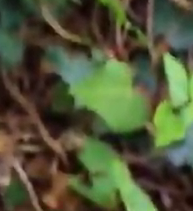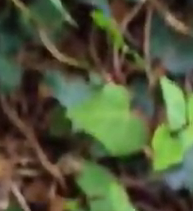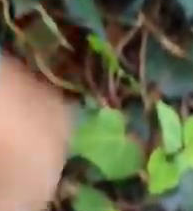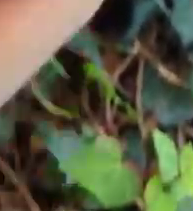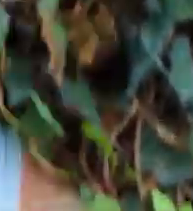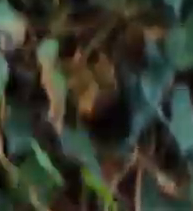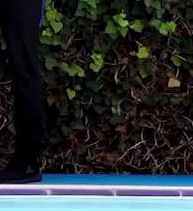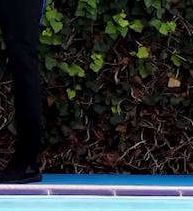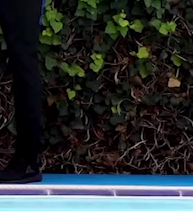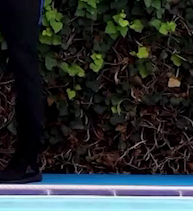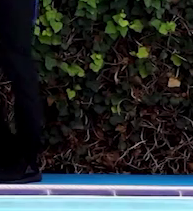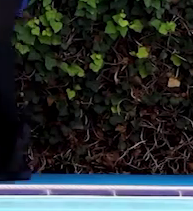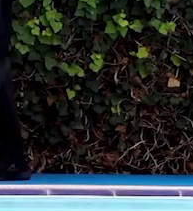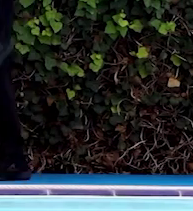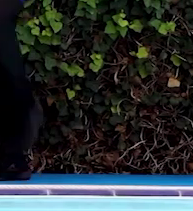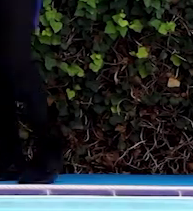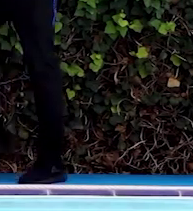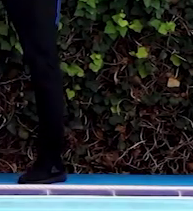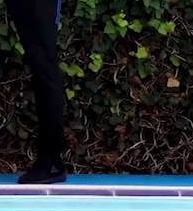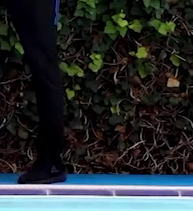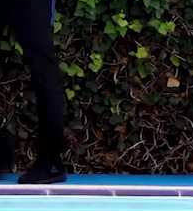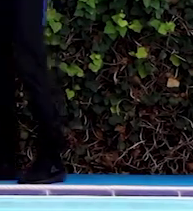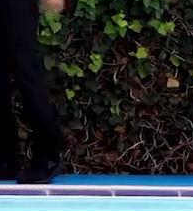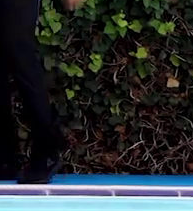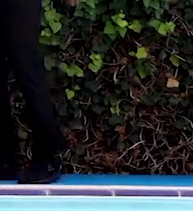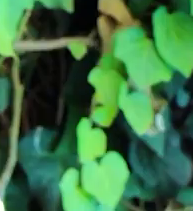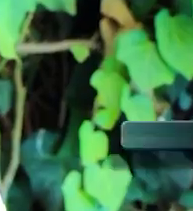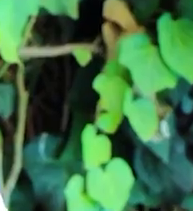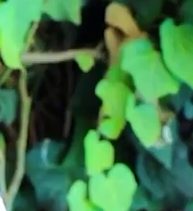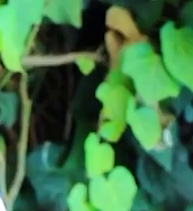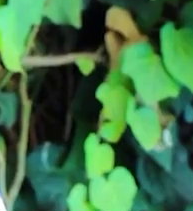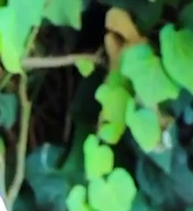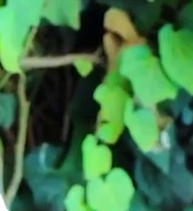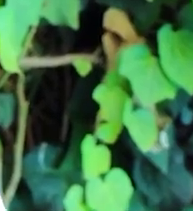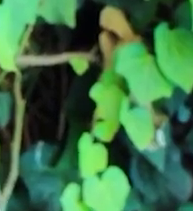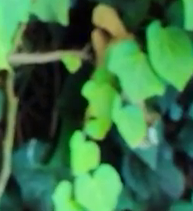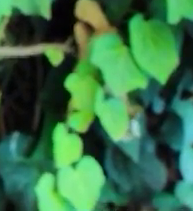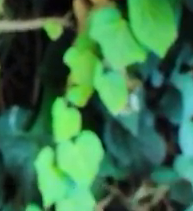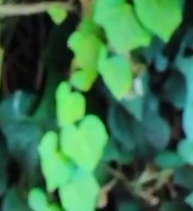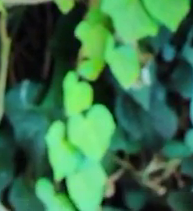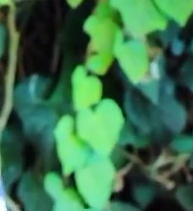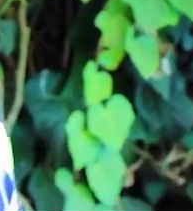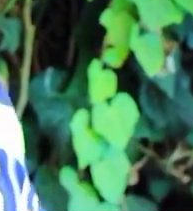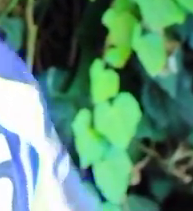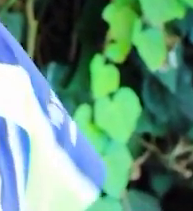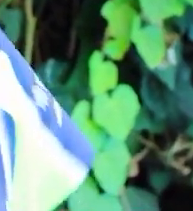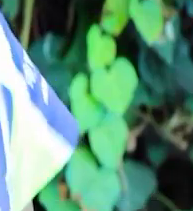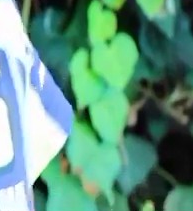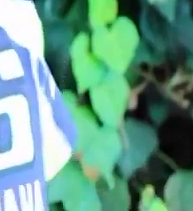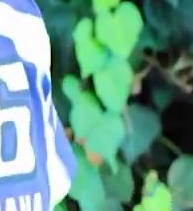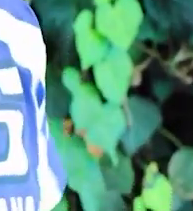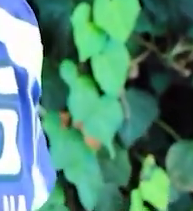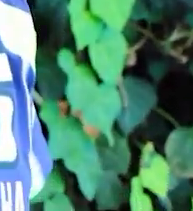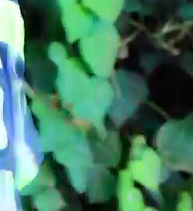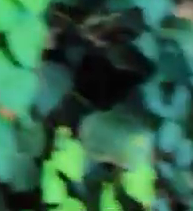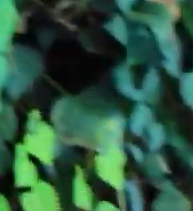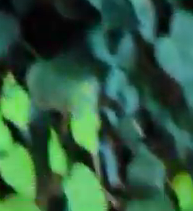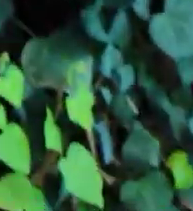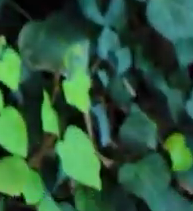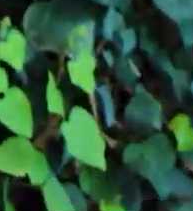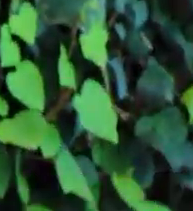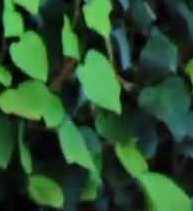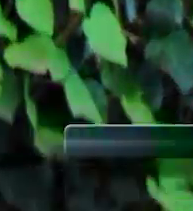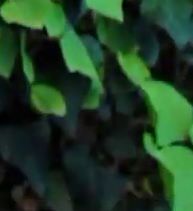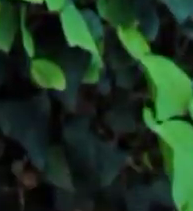Levamos más las rodillas. Perfecto. Vamos a hacer la marcha. La ponemos en posición, de forma